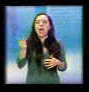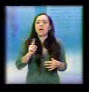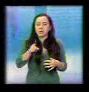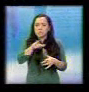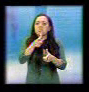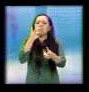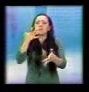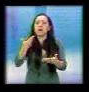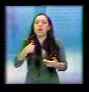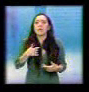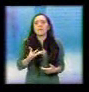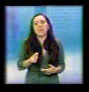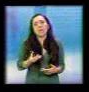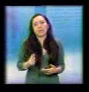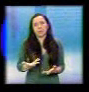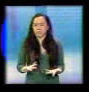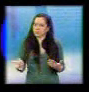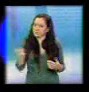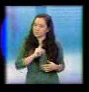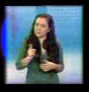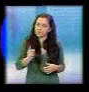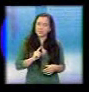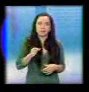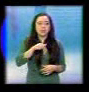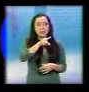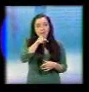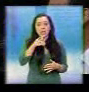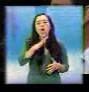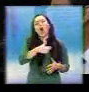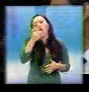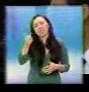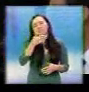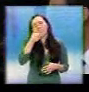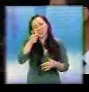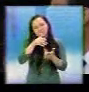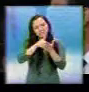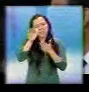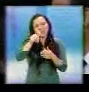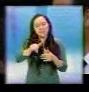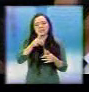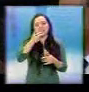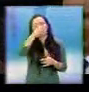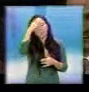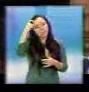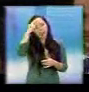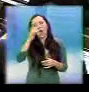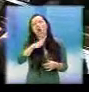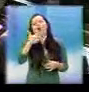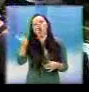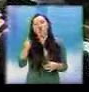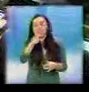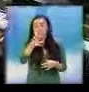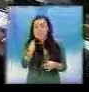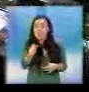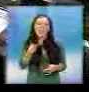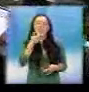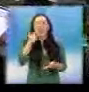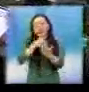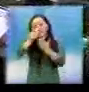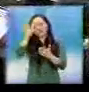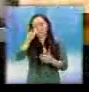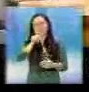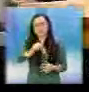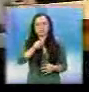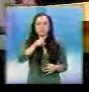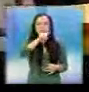Paso 5. Búsqueles otro chance. Yo quiero una muchacha que sea bailadora, que mueva la cadera. Si sus diputados no le